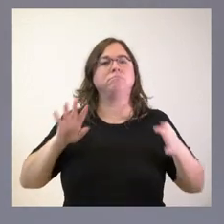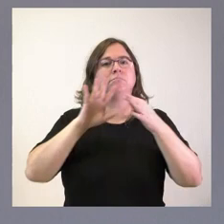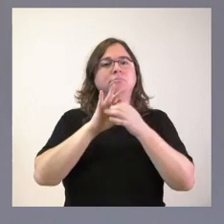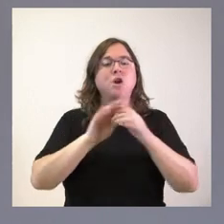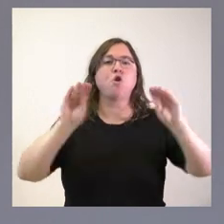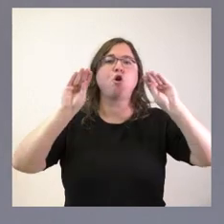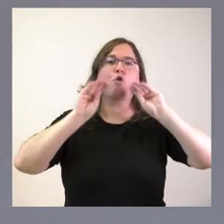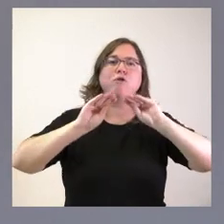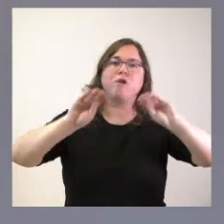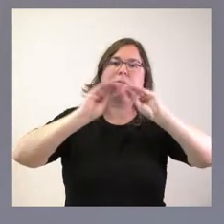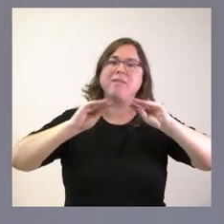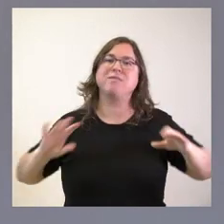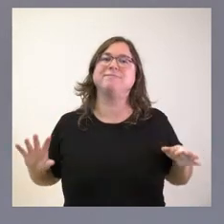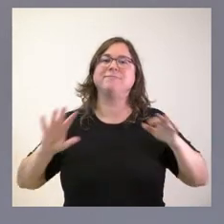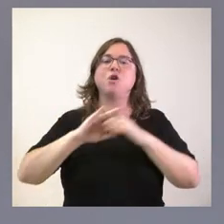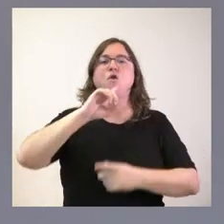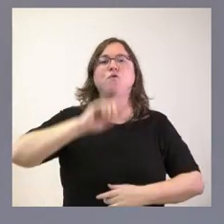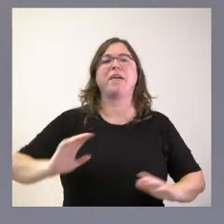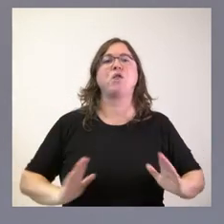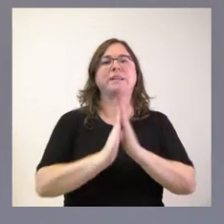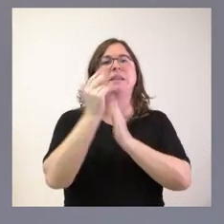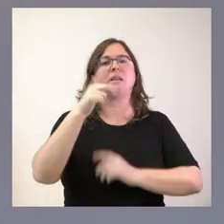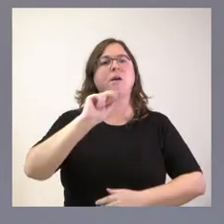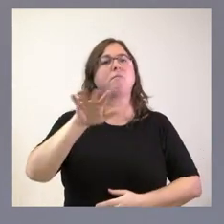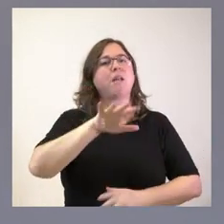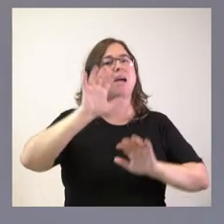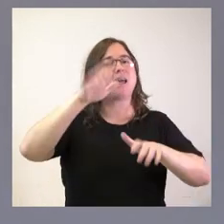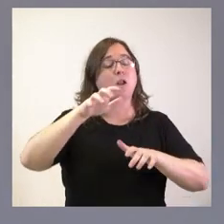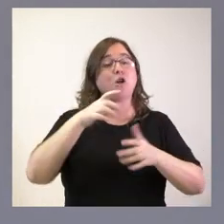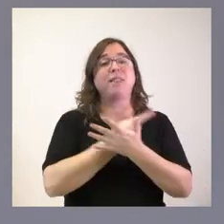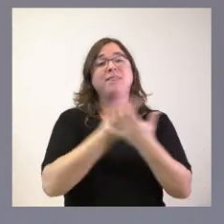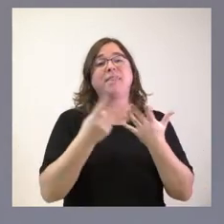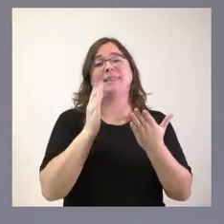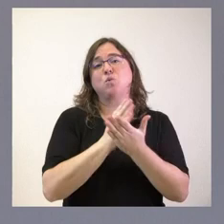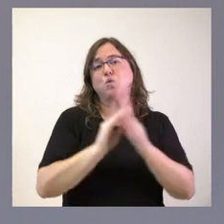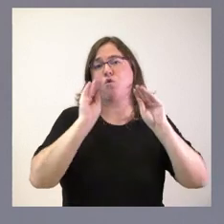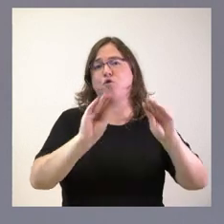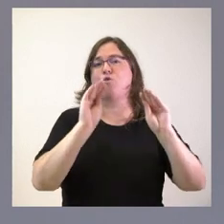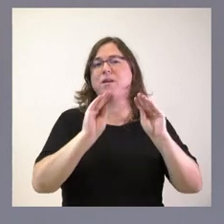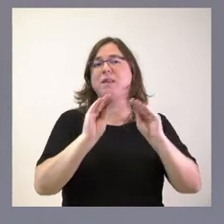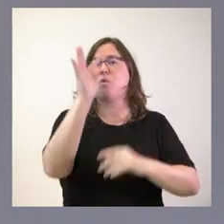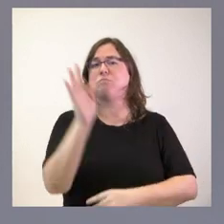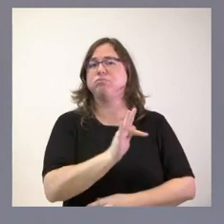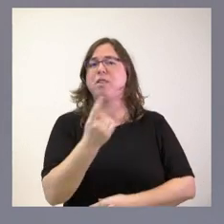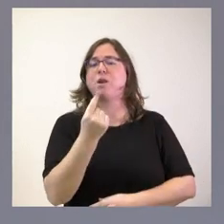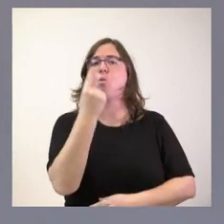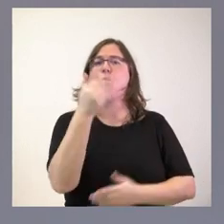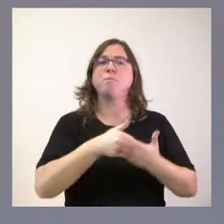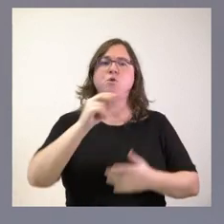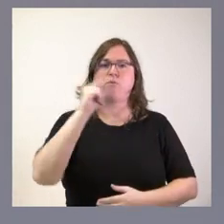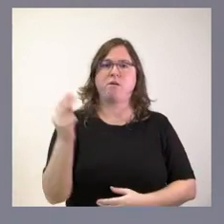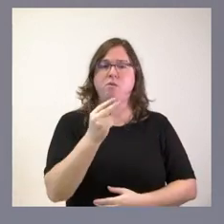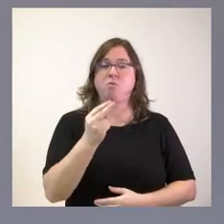formación correspondiente a la Fundación Santa Bárbara en León, 16 acciones formativas por un importe de un millón de euros. La